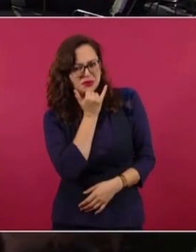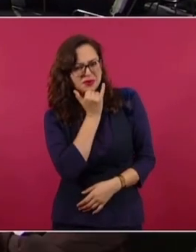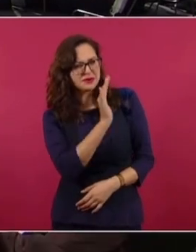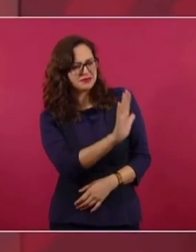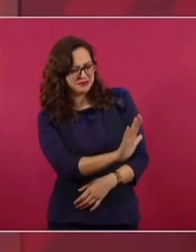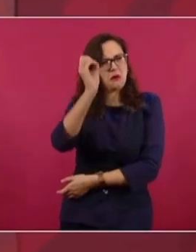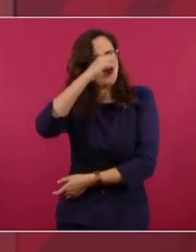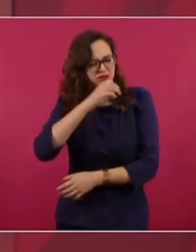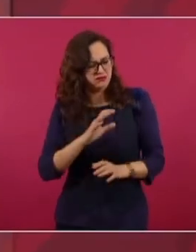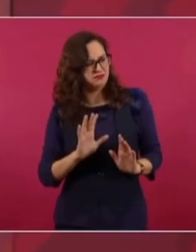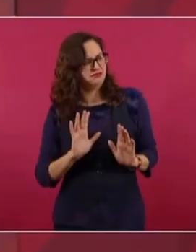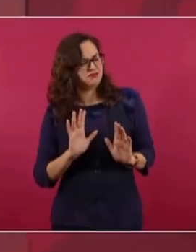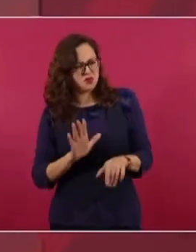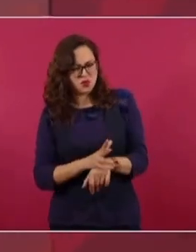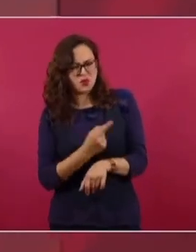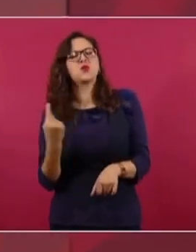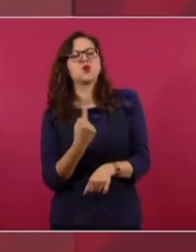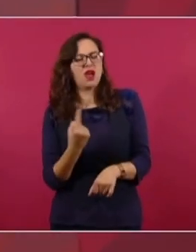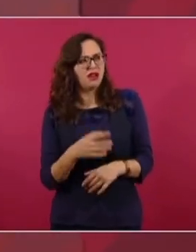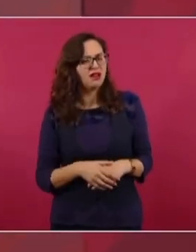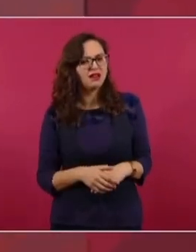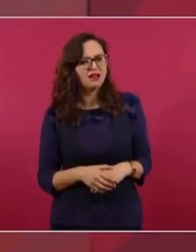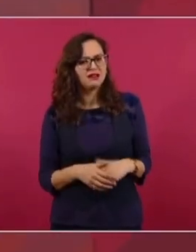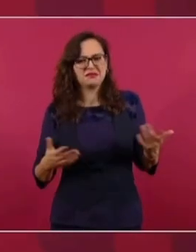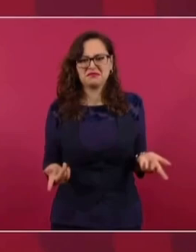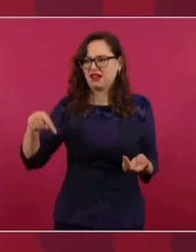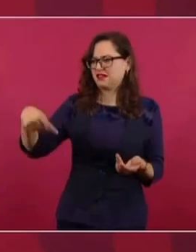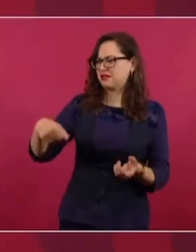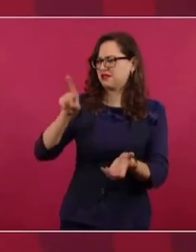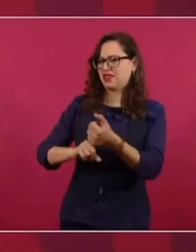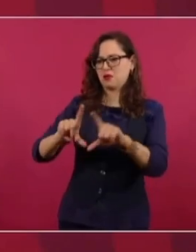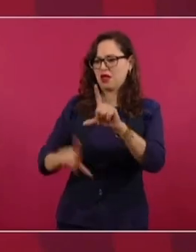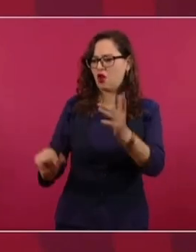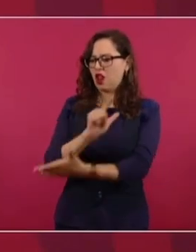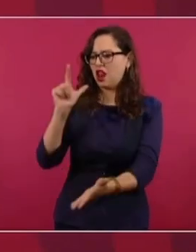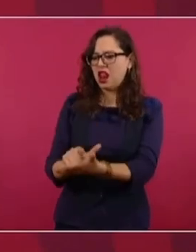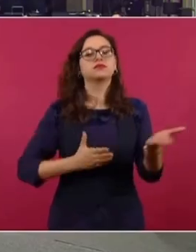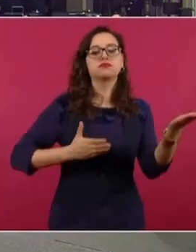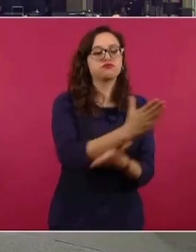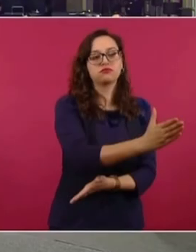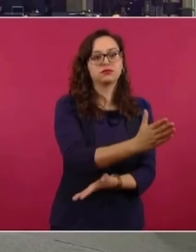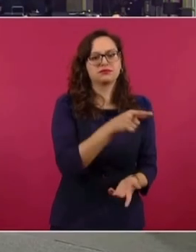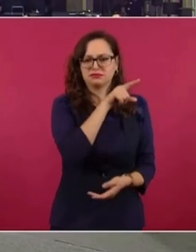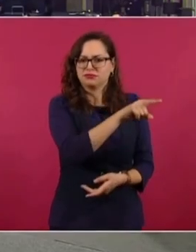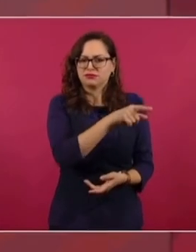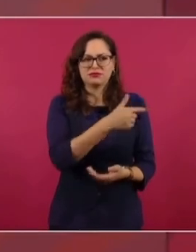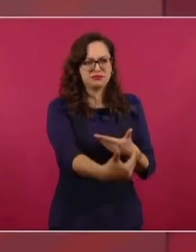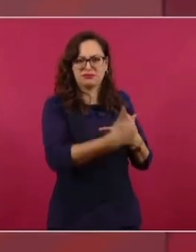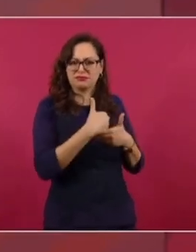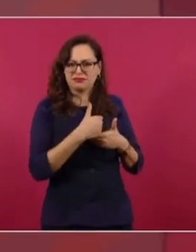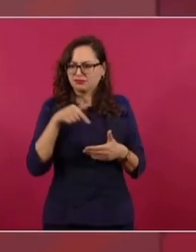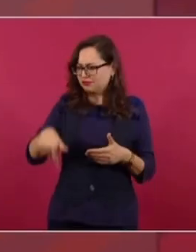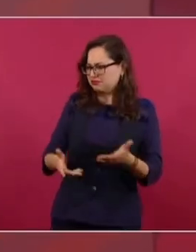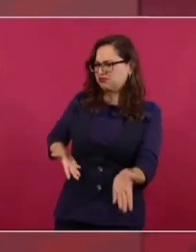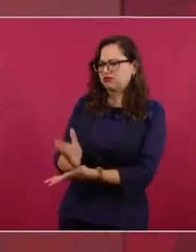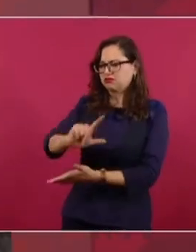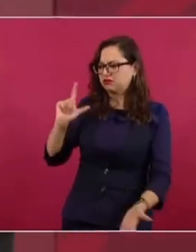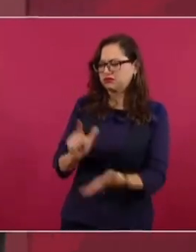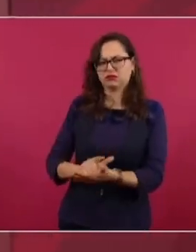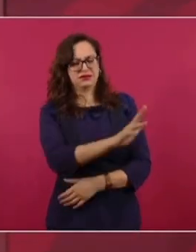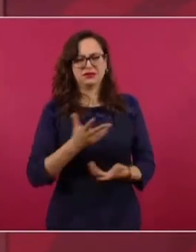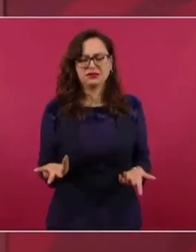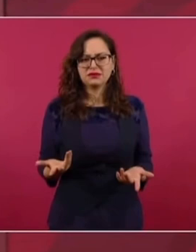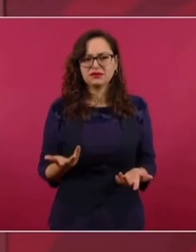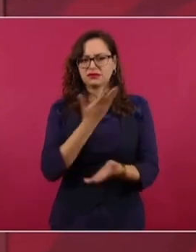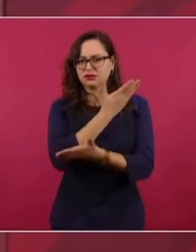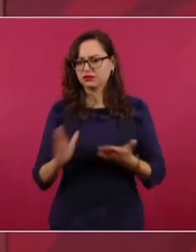con qué derecho va a decidir cómo deben de ser las leyes en otro país? Además fue un acuerdo en el tratado.